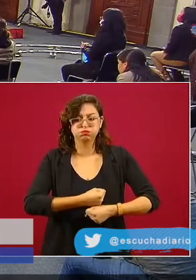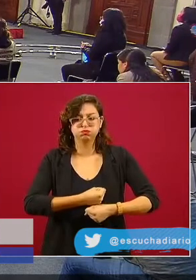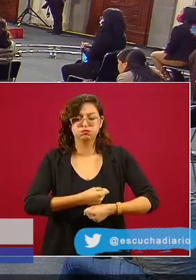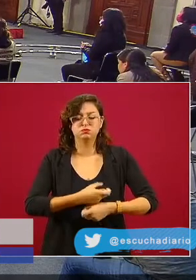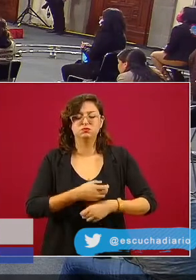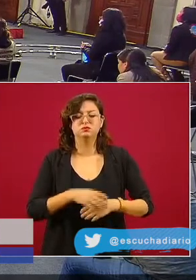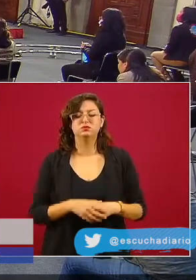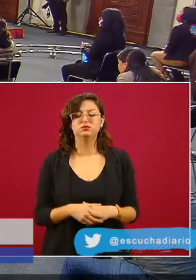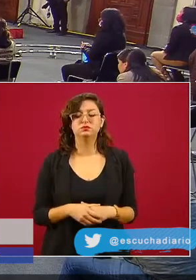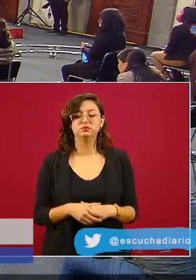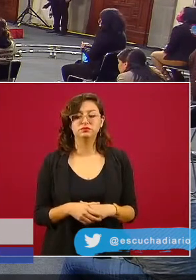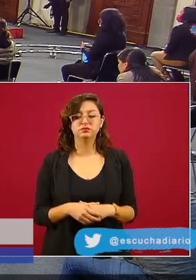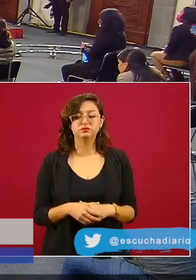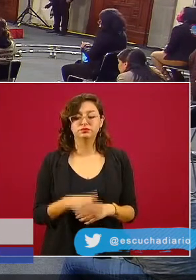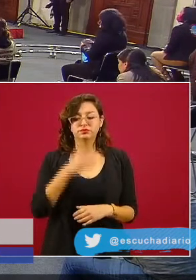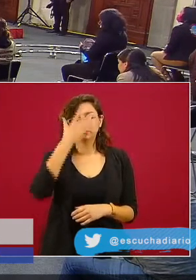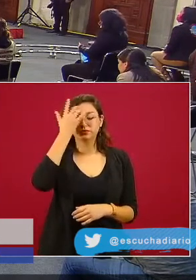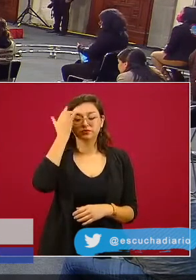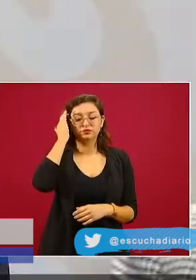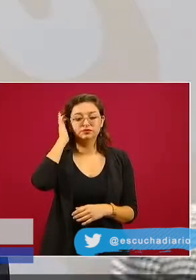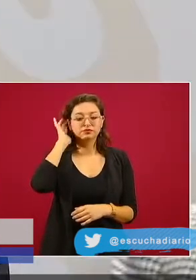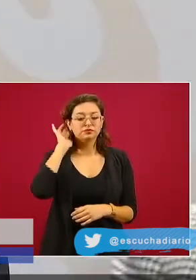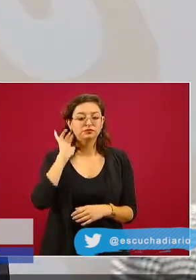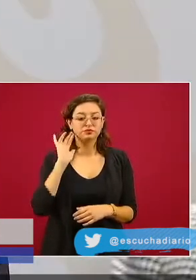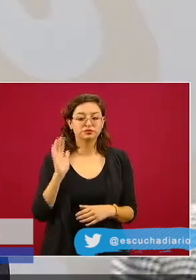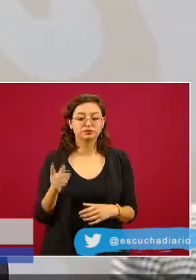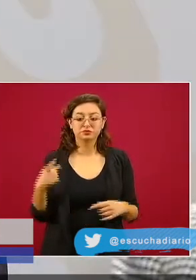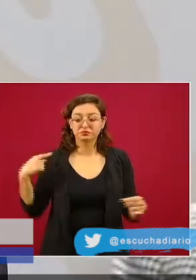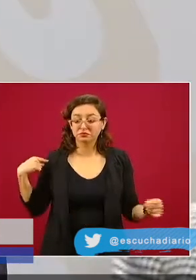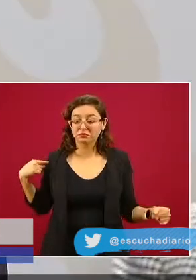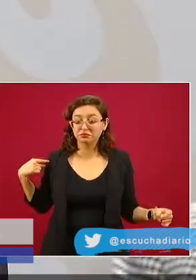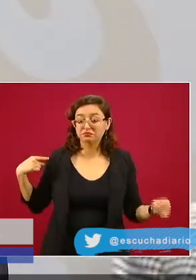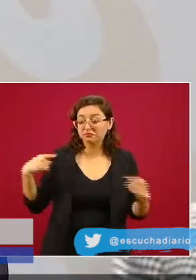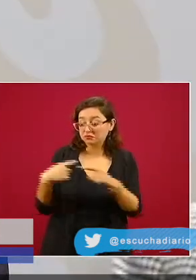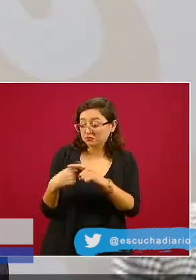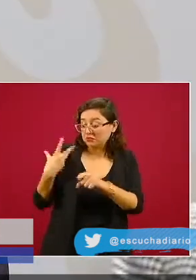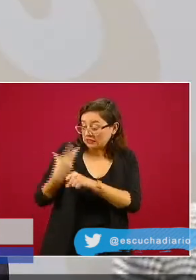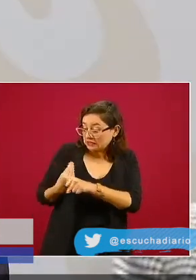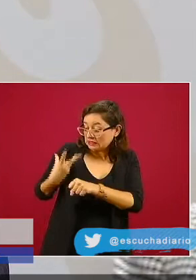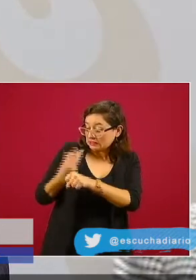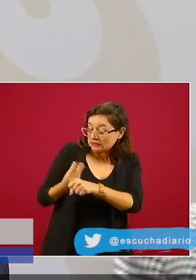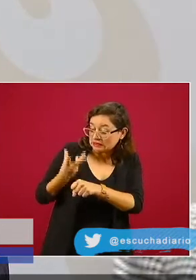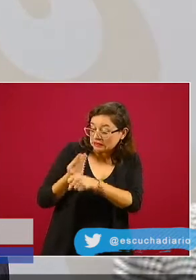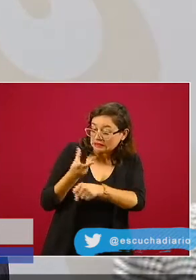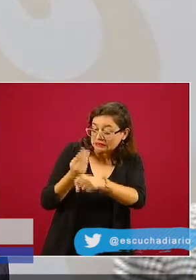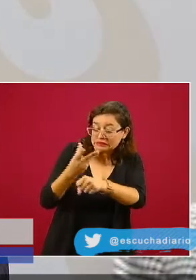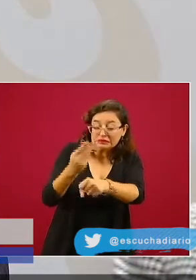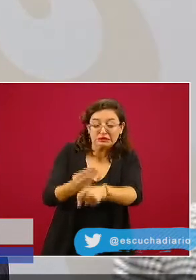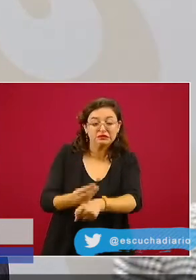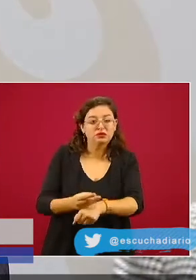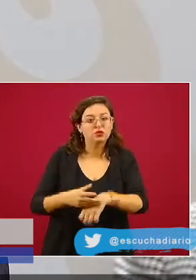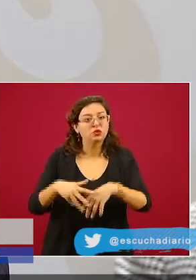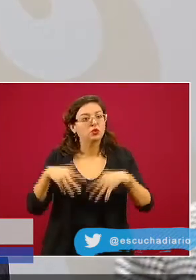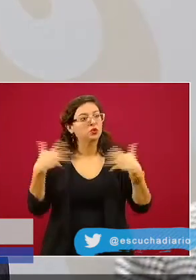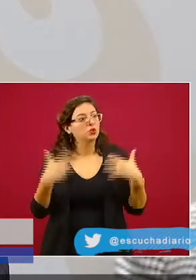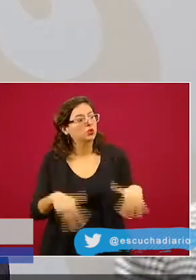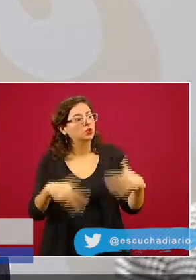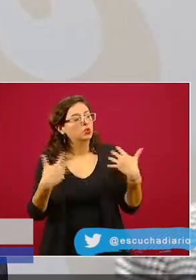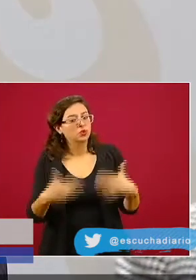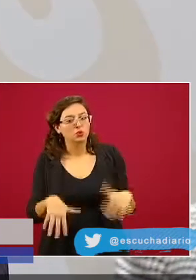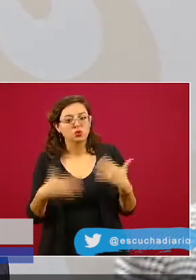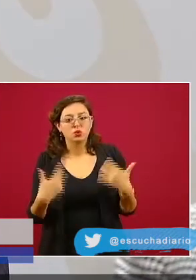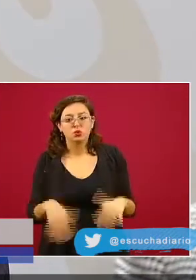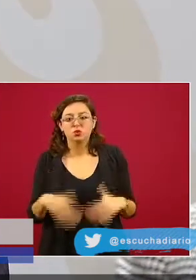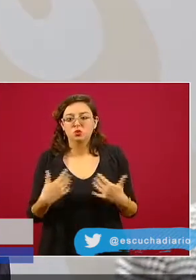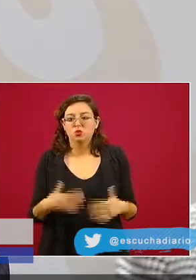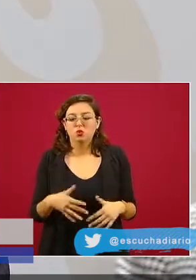lograr lo que hemos hecho ha sido significativo